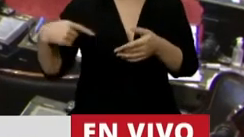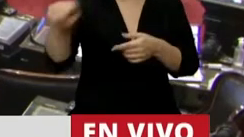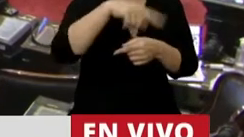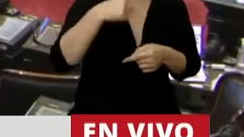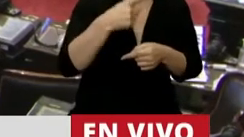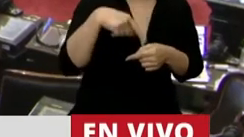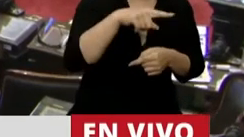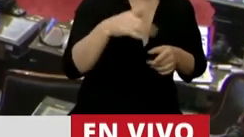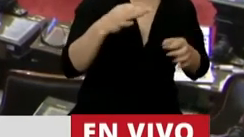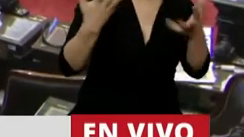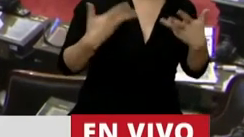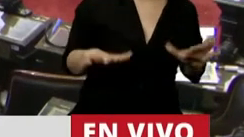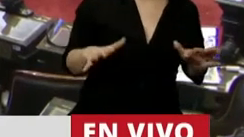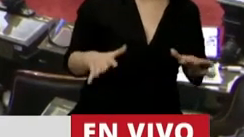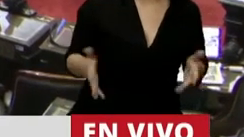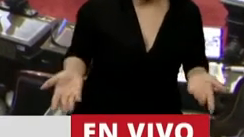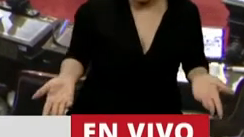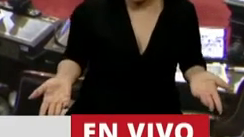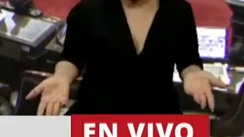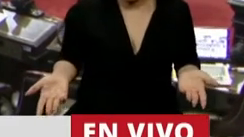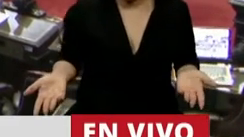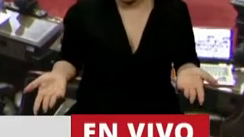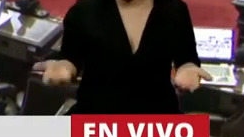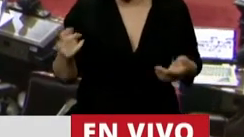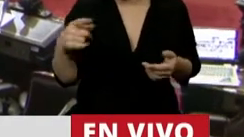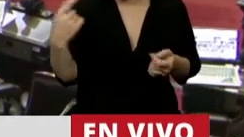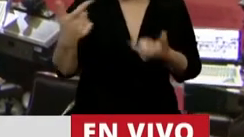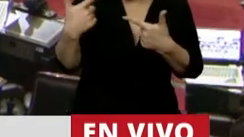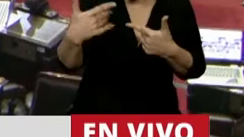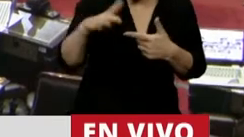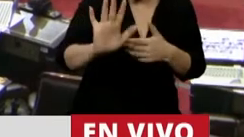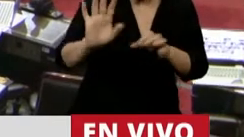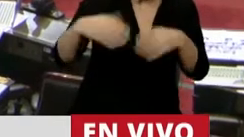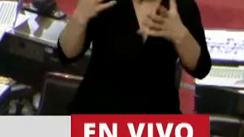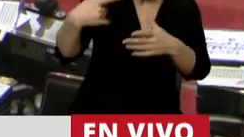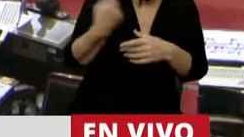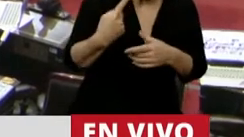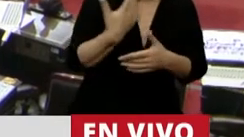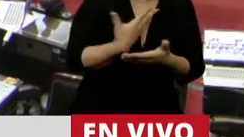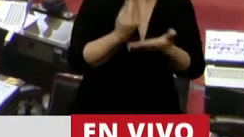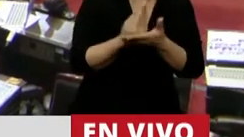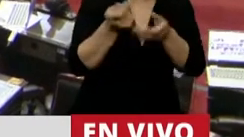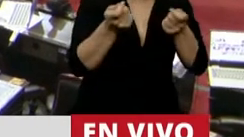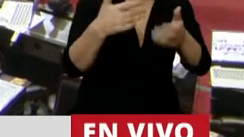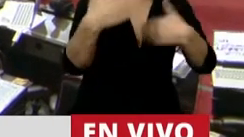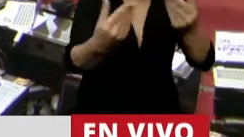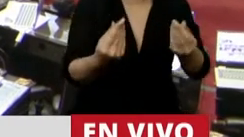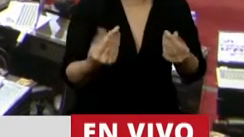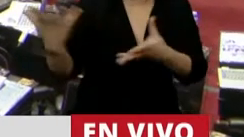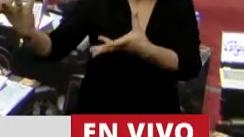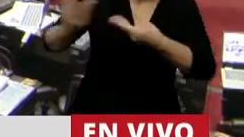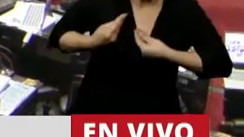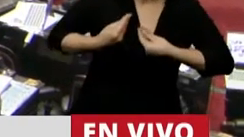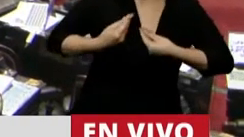favor, seamos humildes. Denos la oportunidad de gobernar. Ayuden a levantar este país.